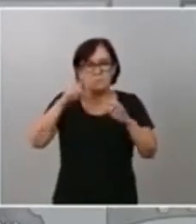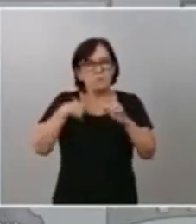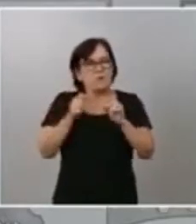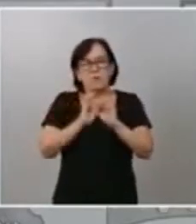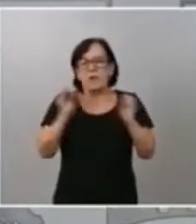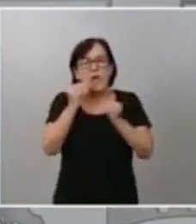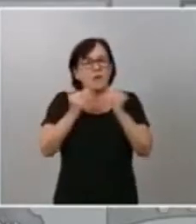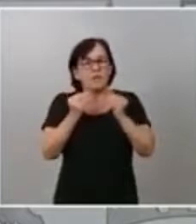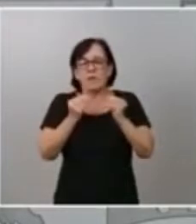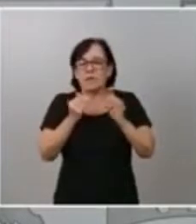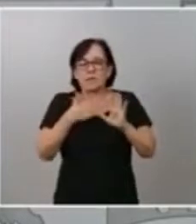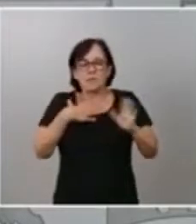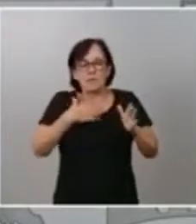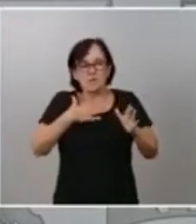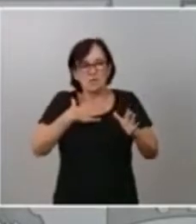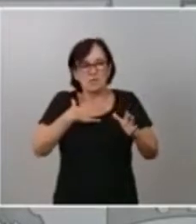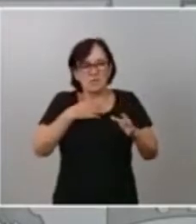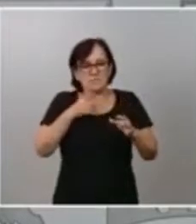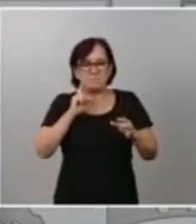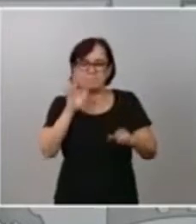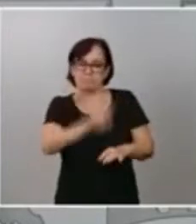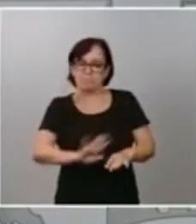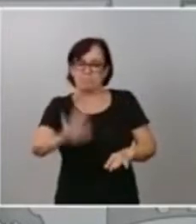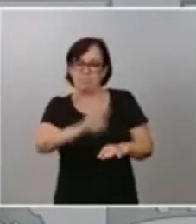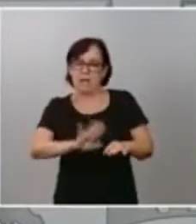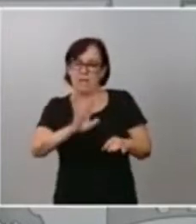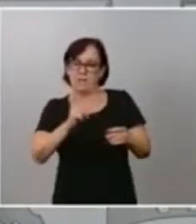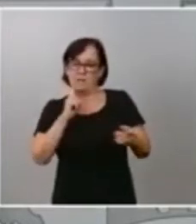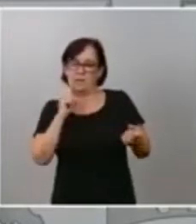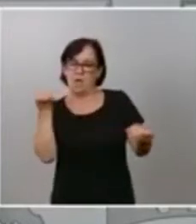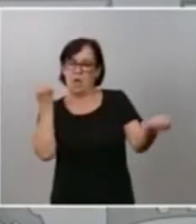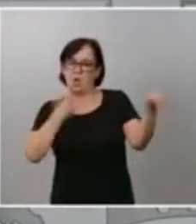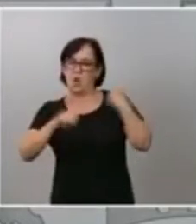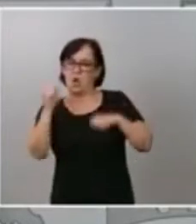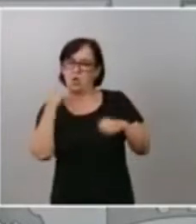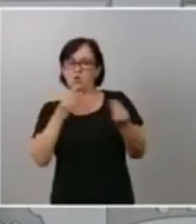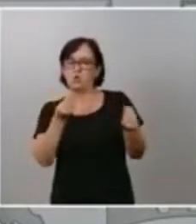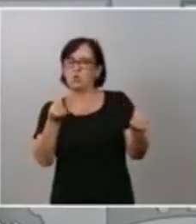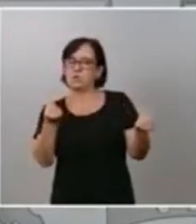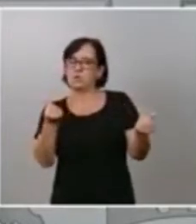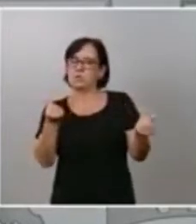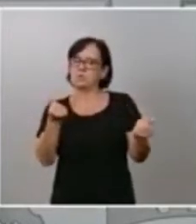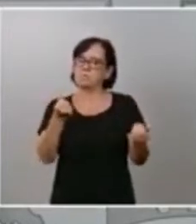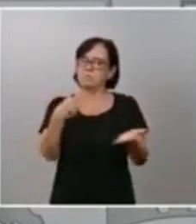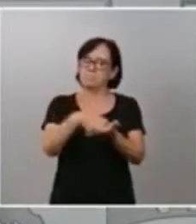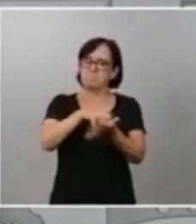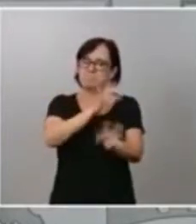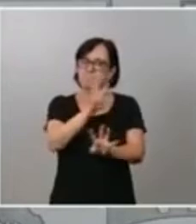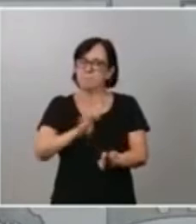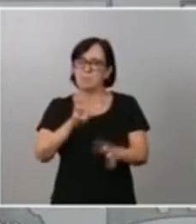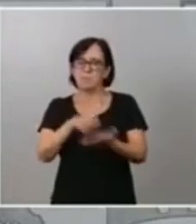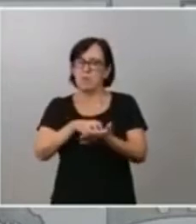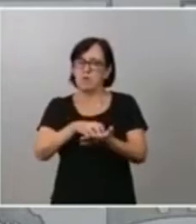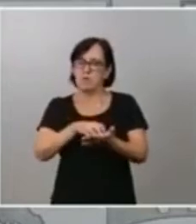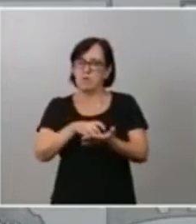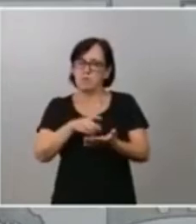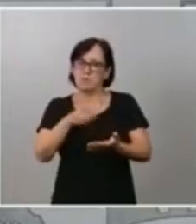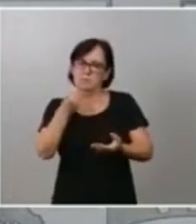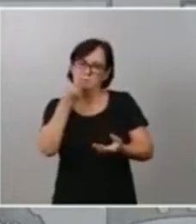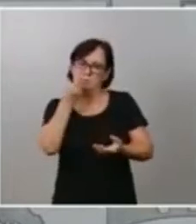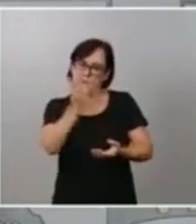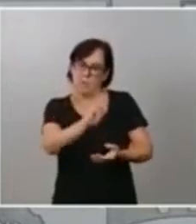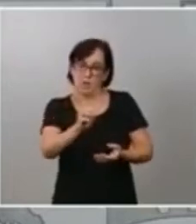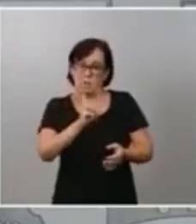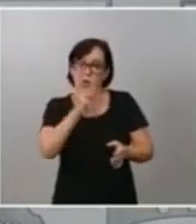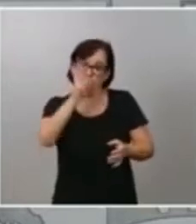supuestas conductas cuestionables y reprobables por parte de un miembro de la Casa